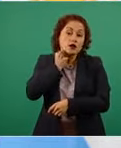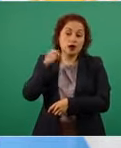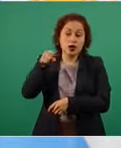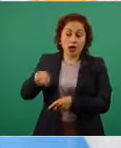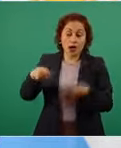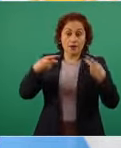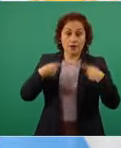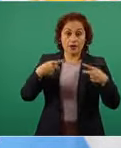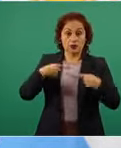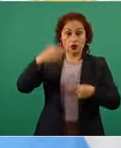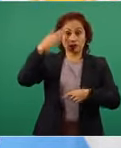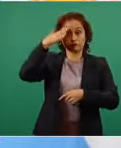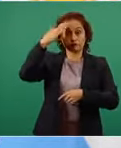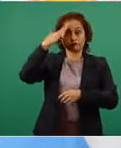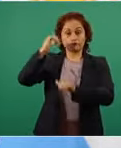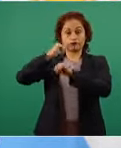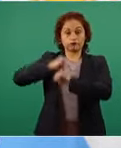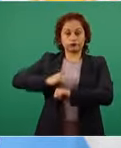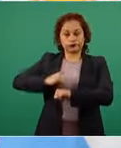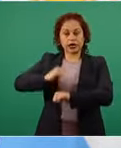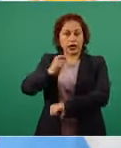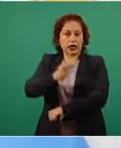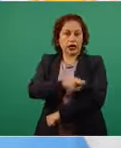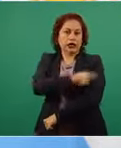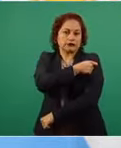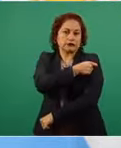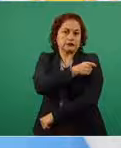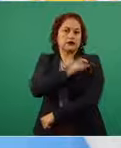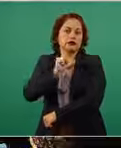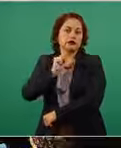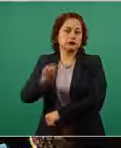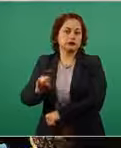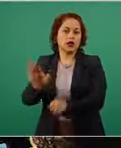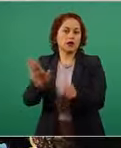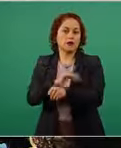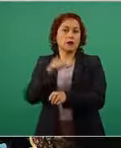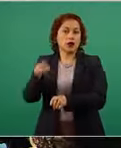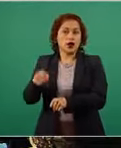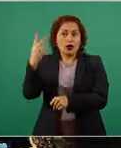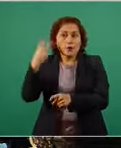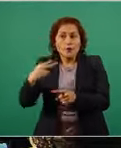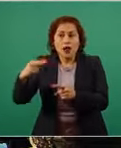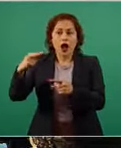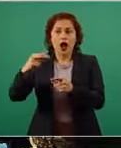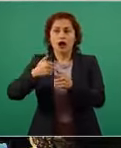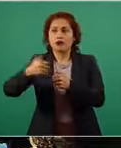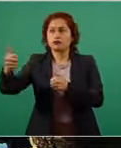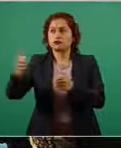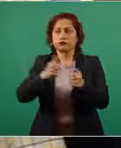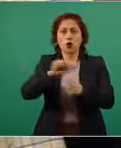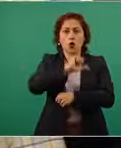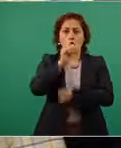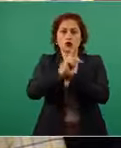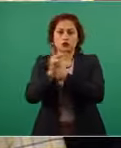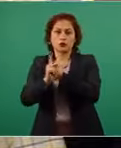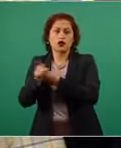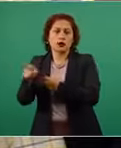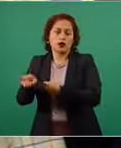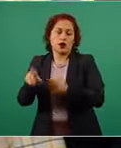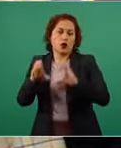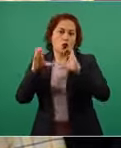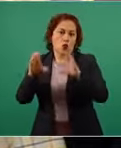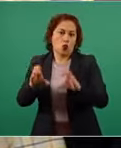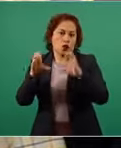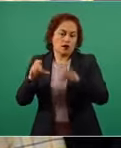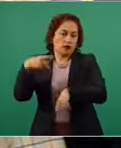razonable si uno piensa que deben salir del país y exponerse al riesgo del contagio vacunar